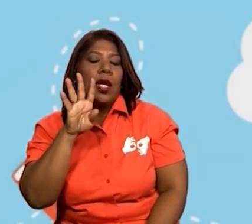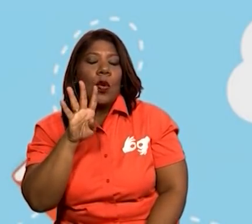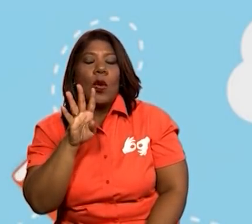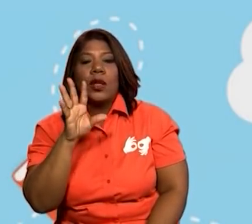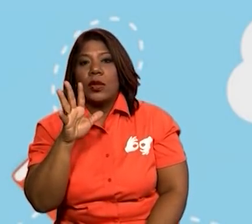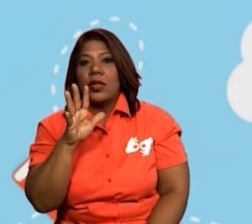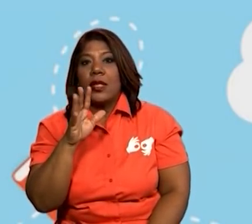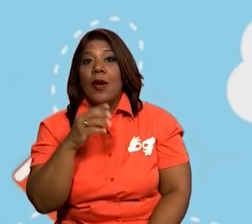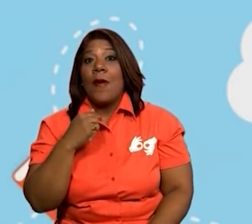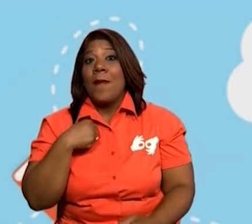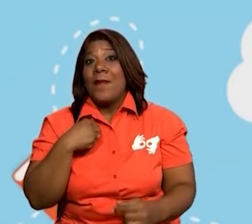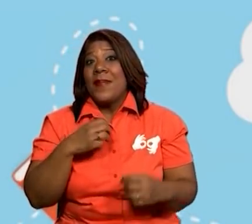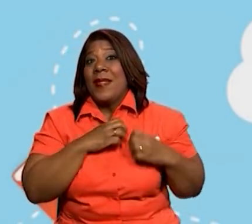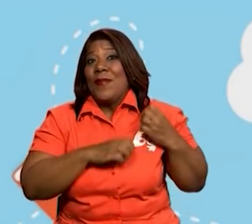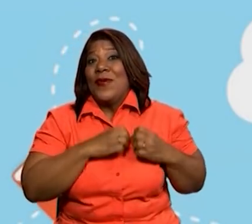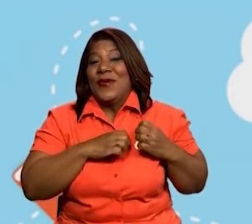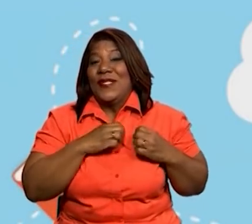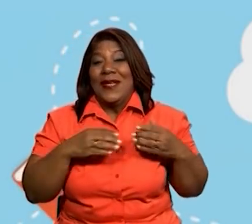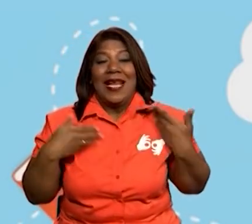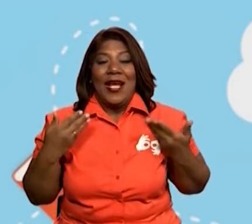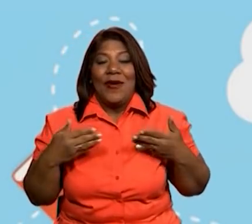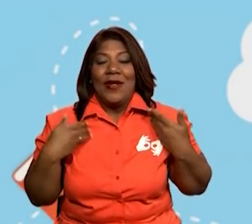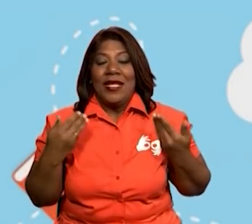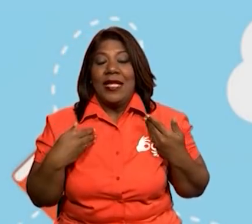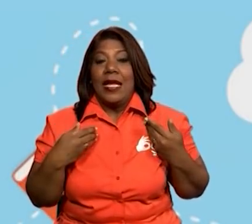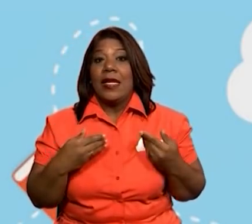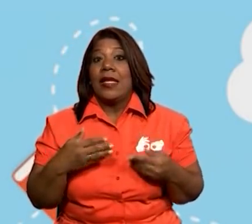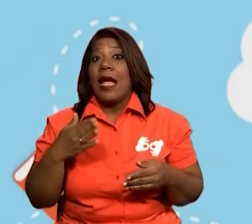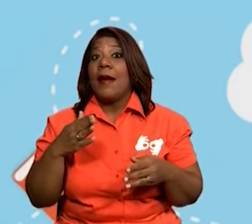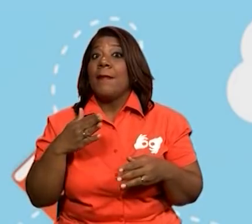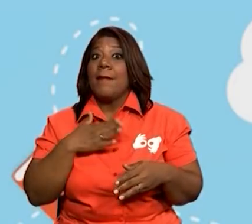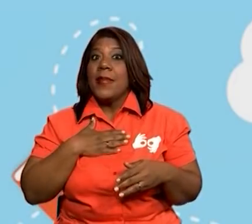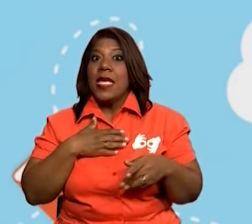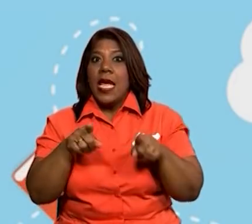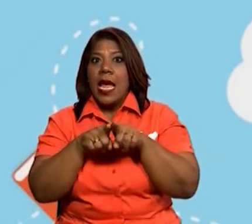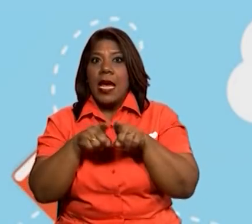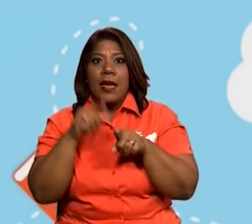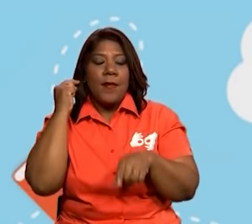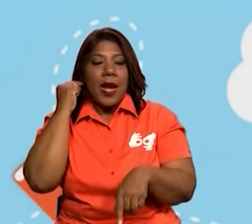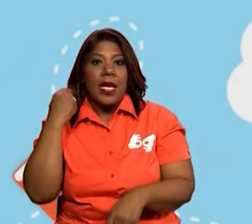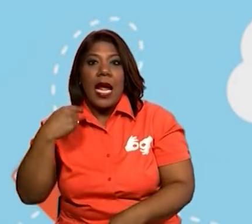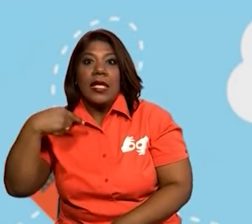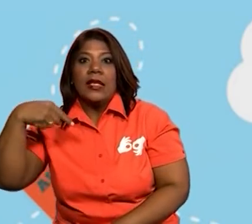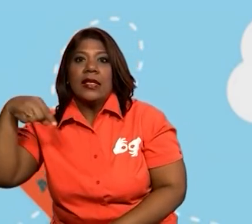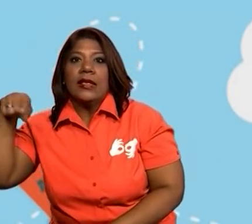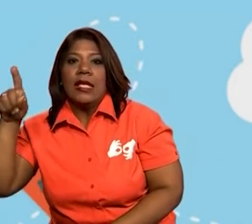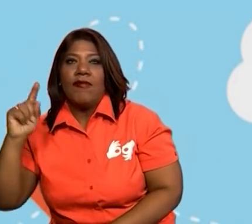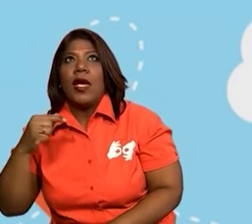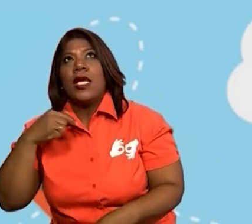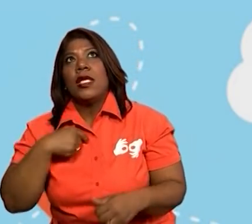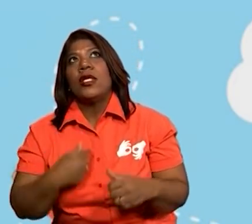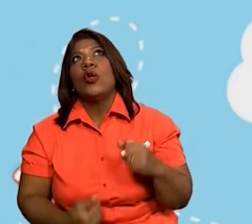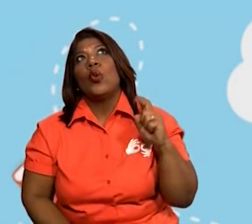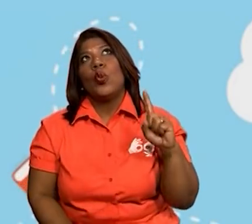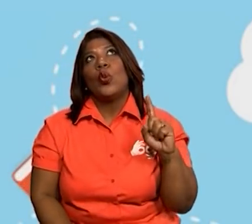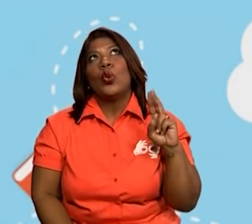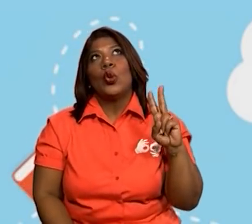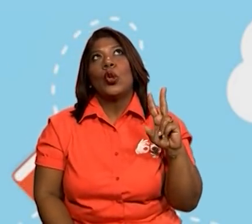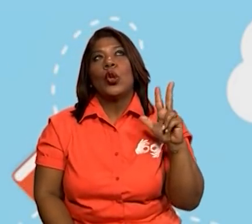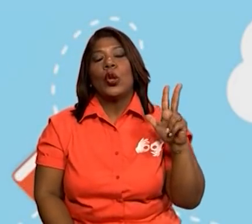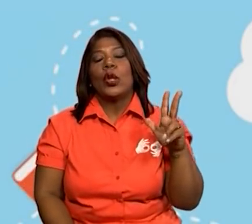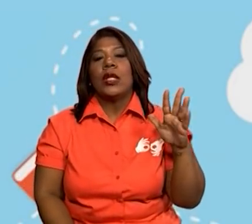corriendo a esconderse y yo me senté a ver mi programa. En el espacio de comerciales, la fui a buscar y estaba